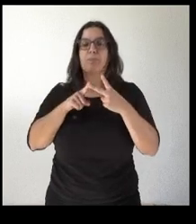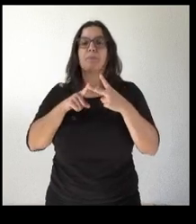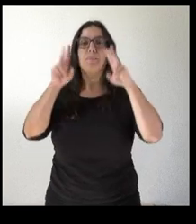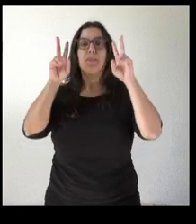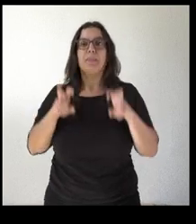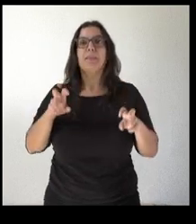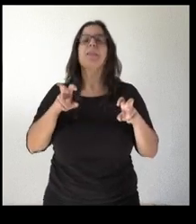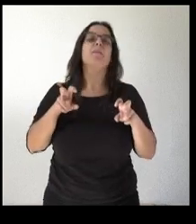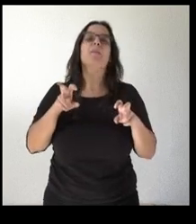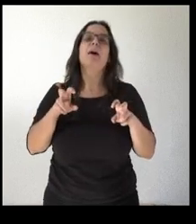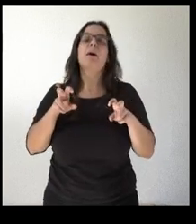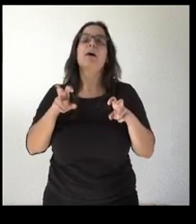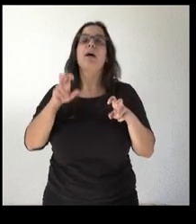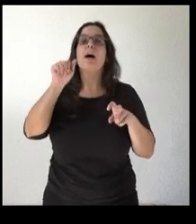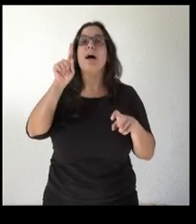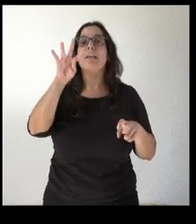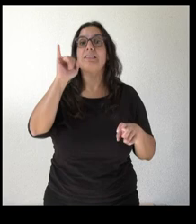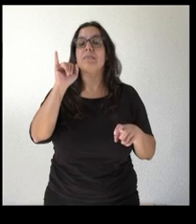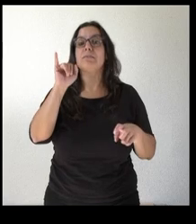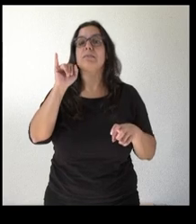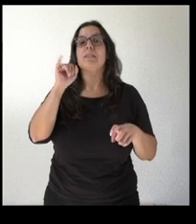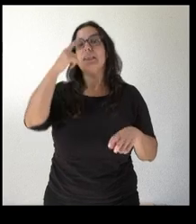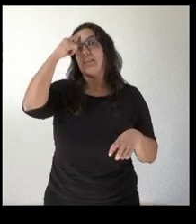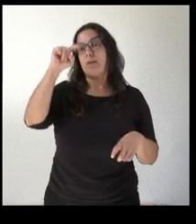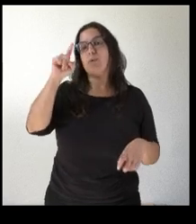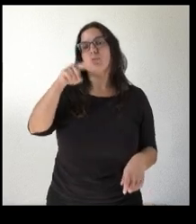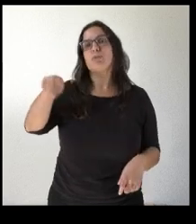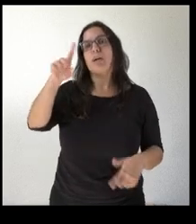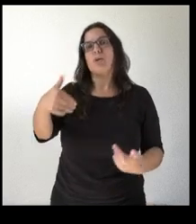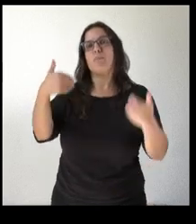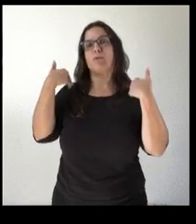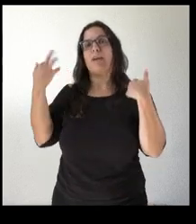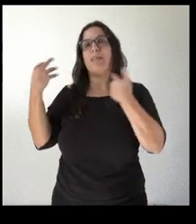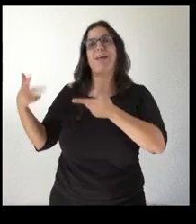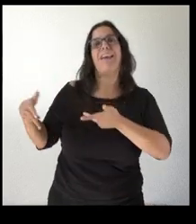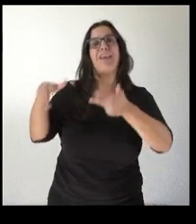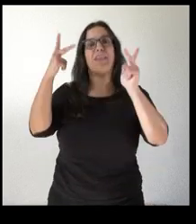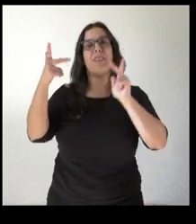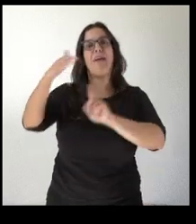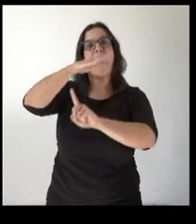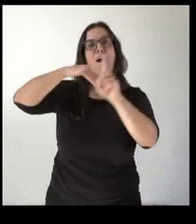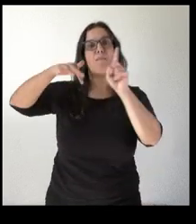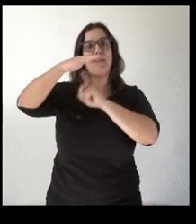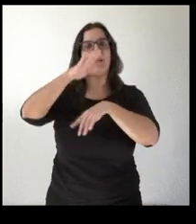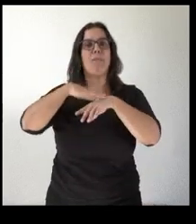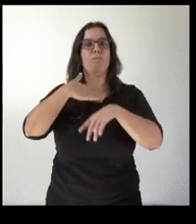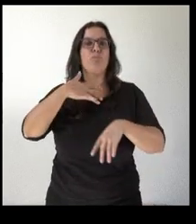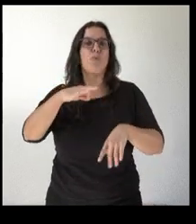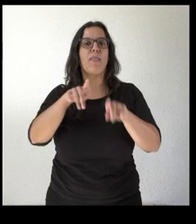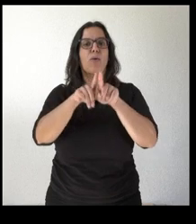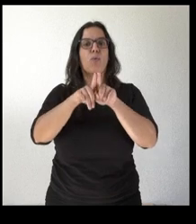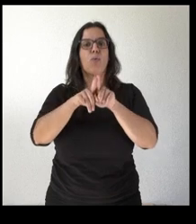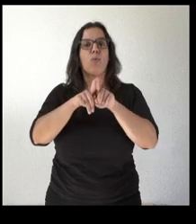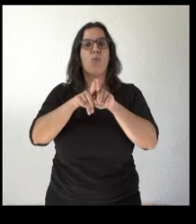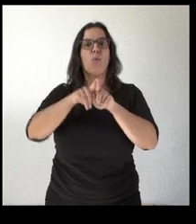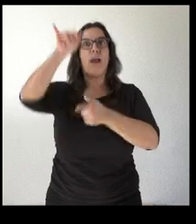al ATI sabemos que es a ESA el organismo que debió otorgar la licencia ambiental para que se pueda ampliar la pista